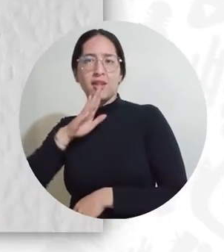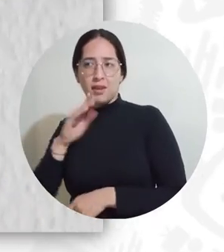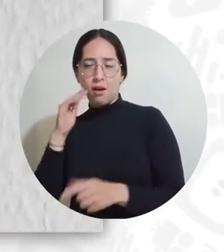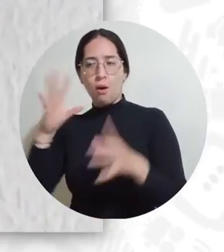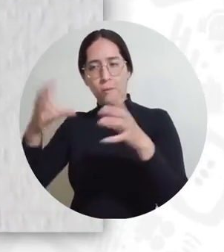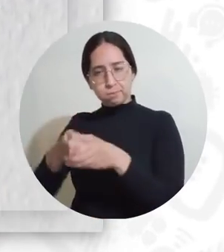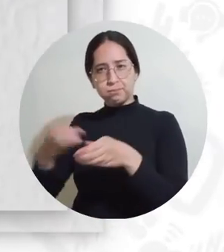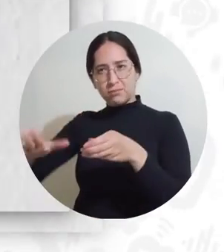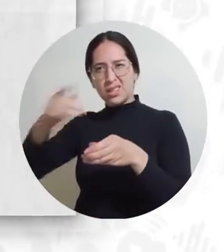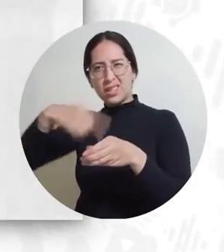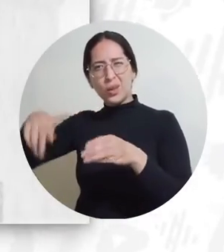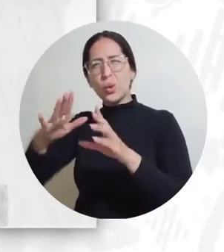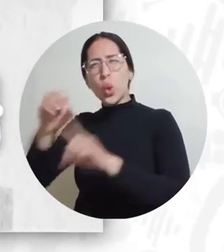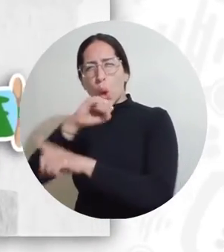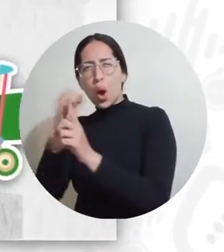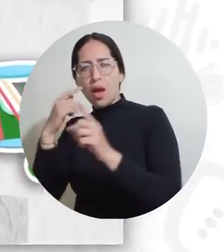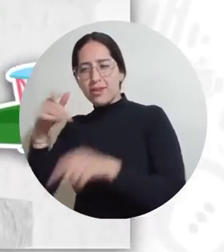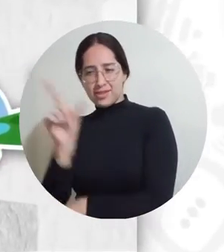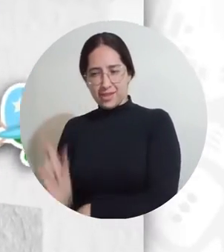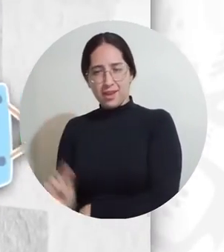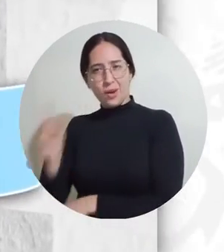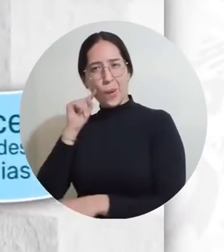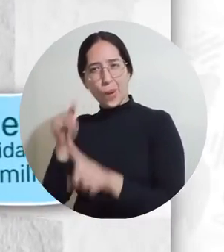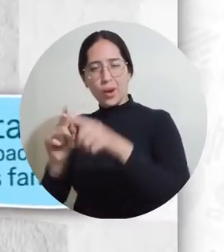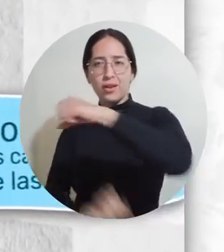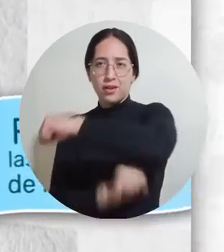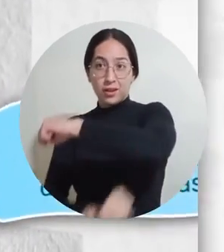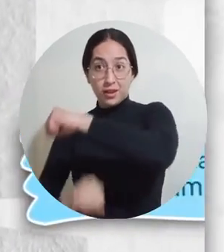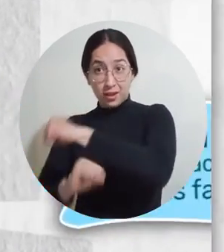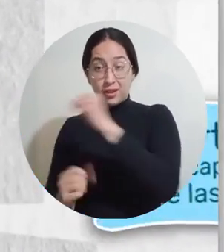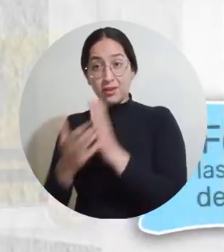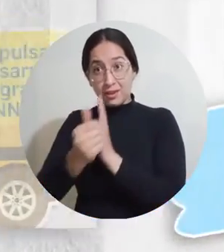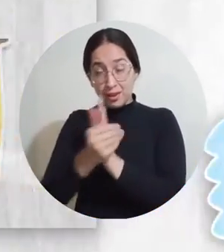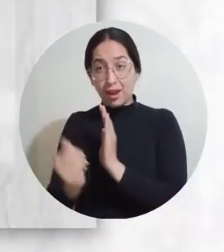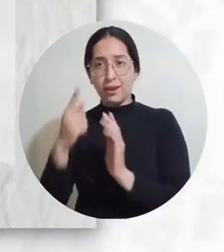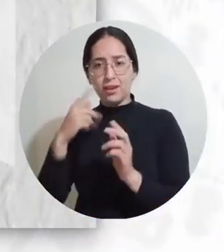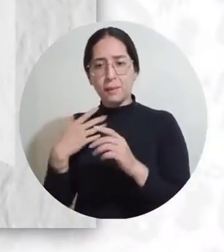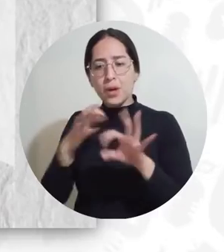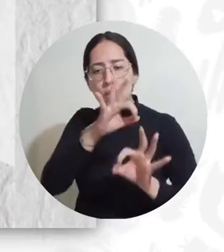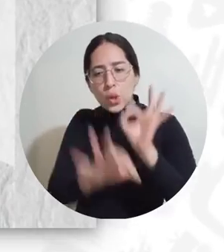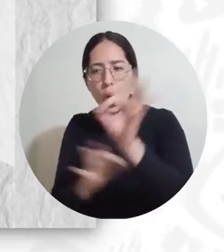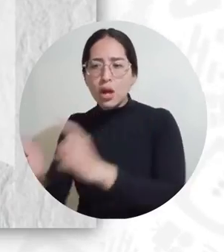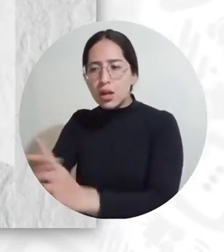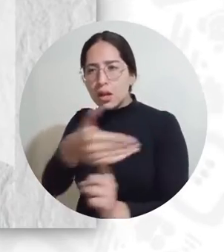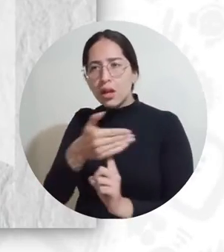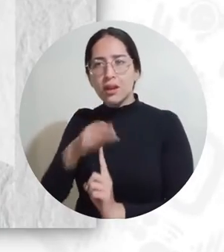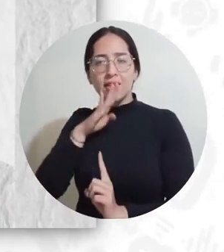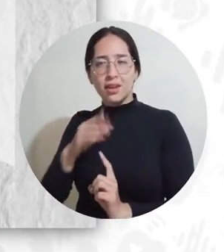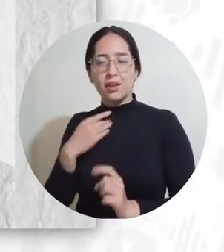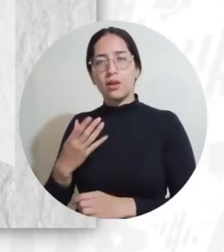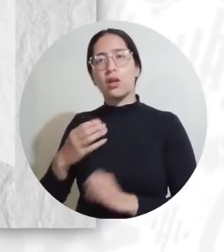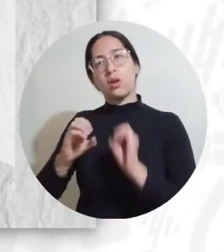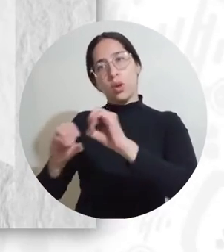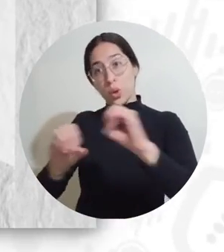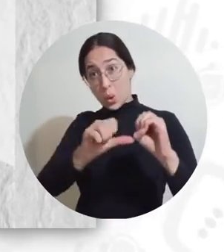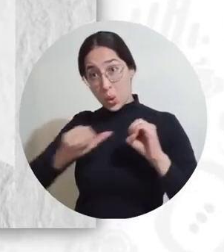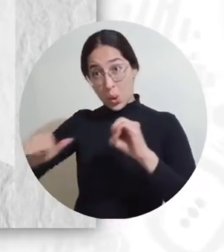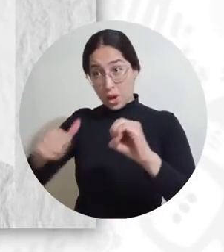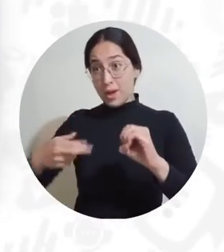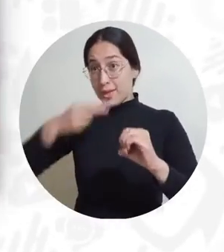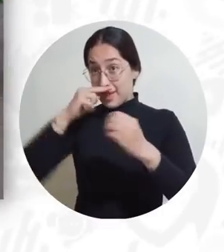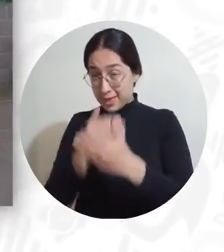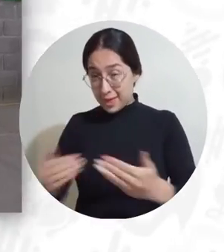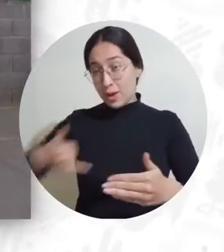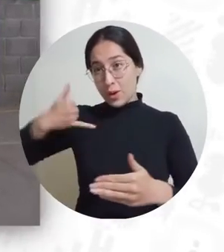busca promover el desarrollo integral, el fortalecimiento de habilidades y la protección de niños, niñas y adolescentes mediante la prevención de violencia en los